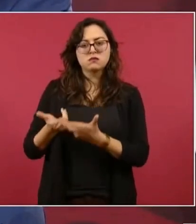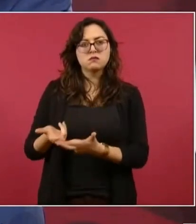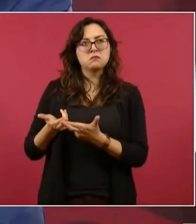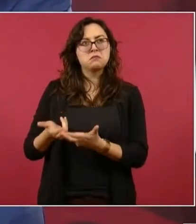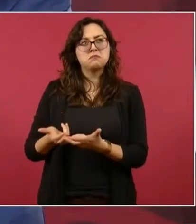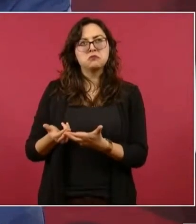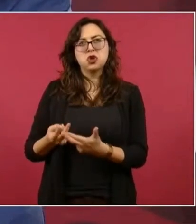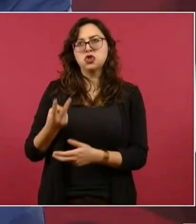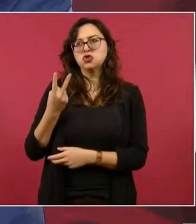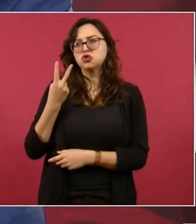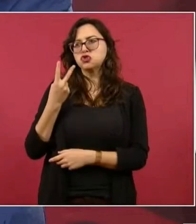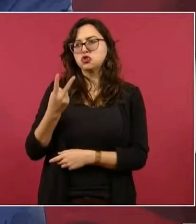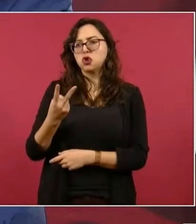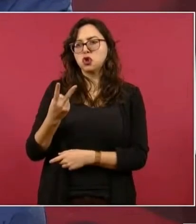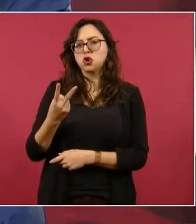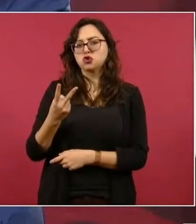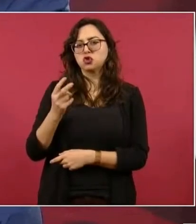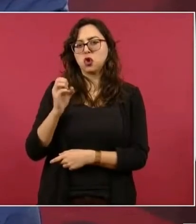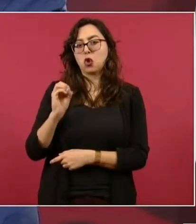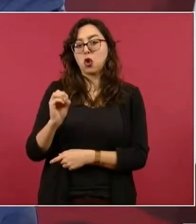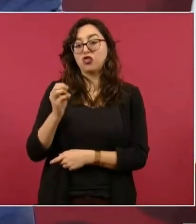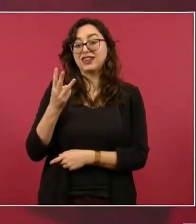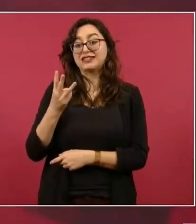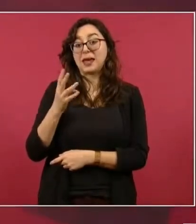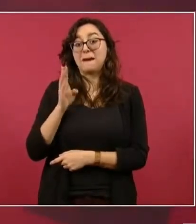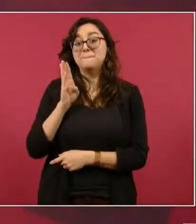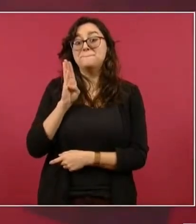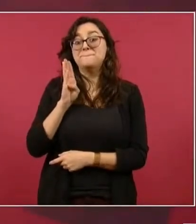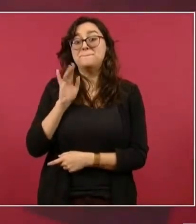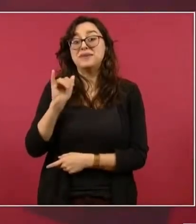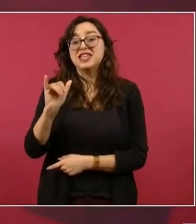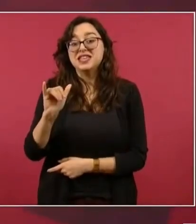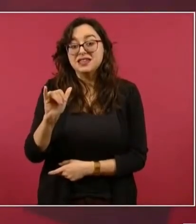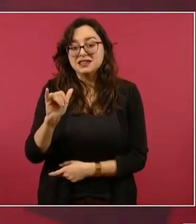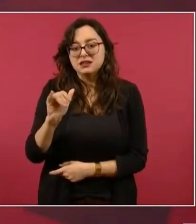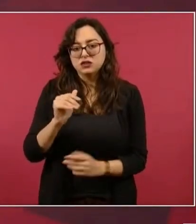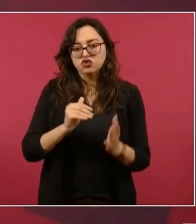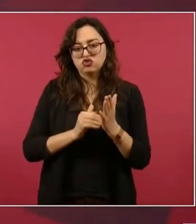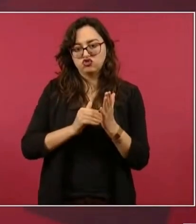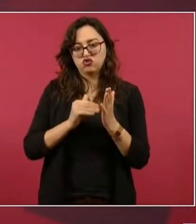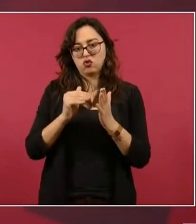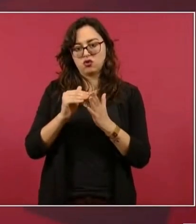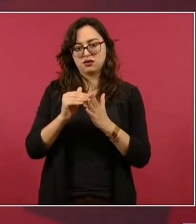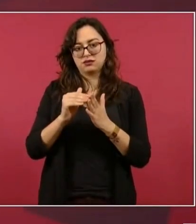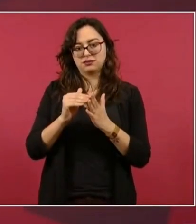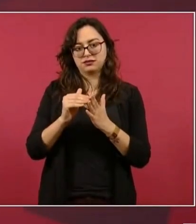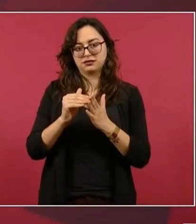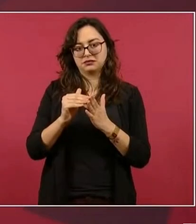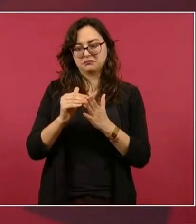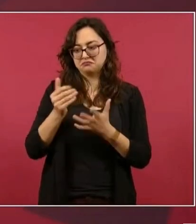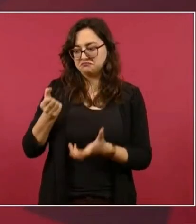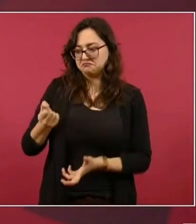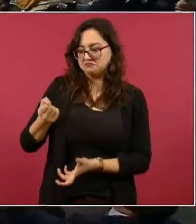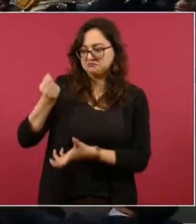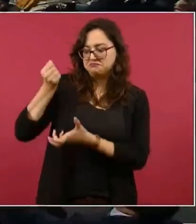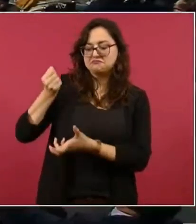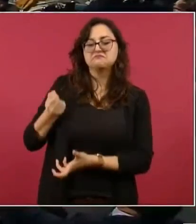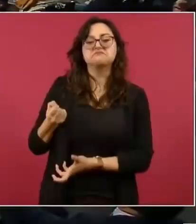dos, de dos a tres billones. ¿Y no es el número que se robó?